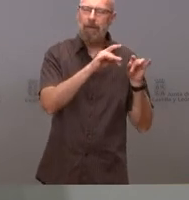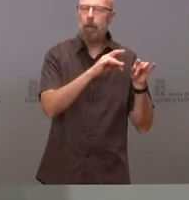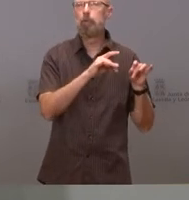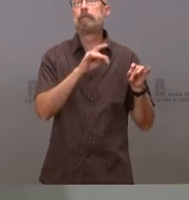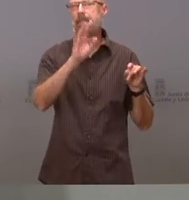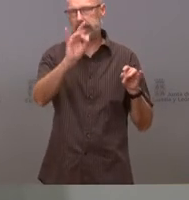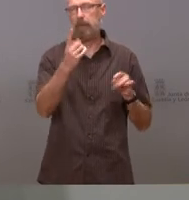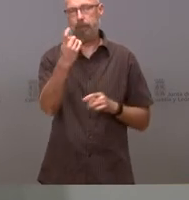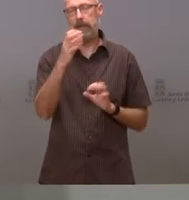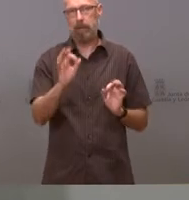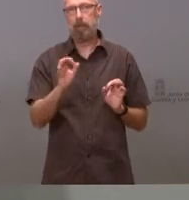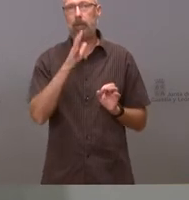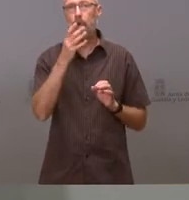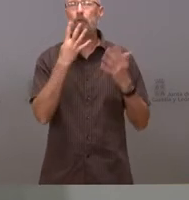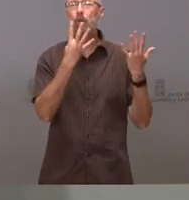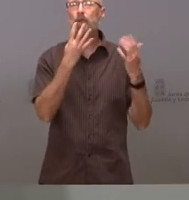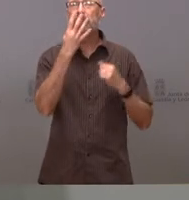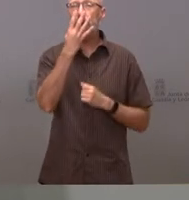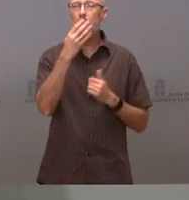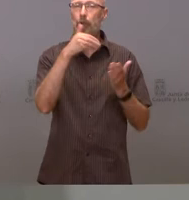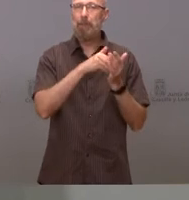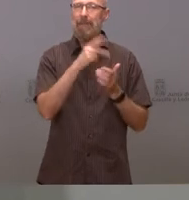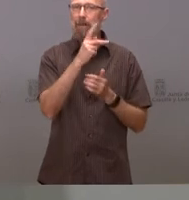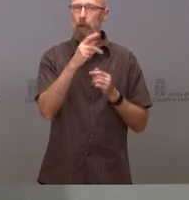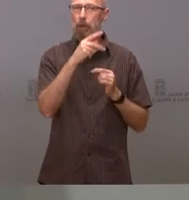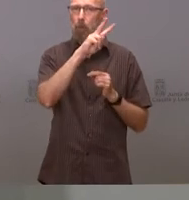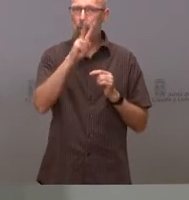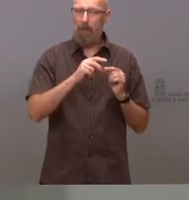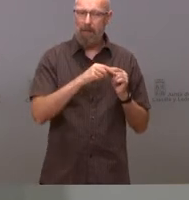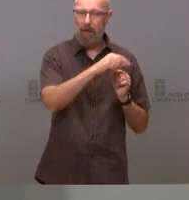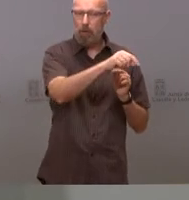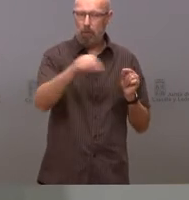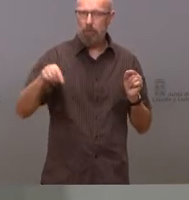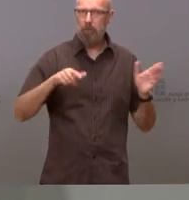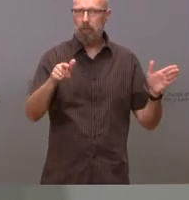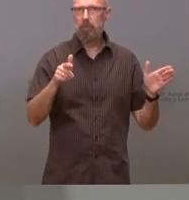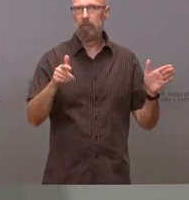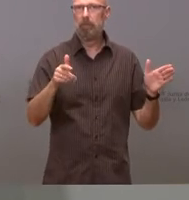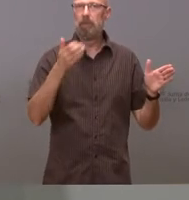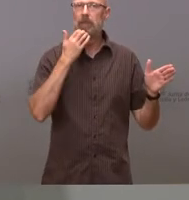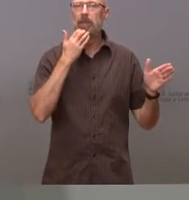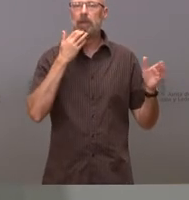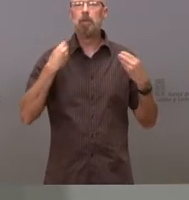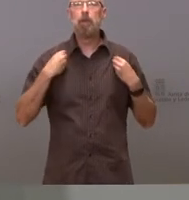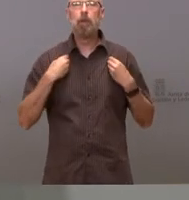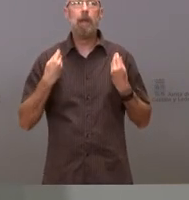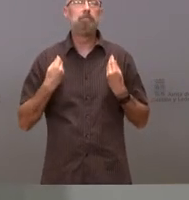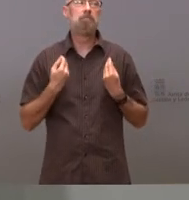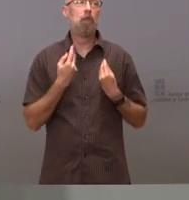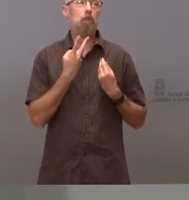que hay 94.000 kilómetros cuadrados y da igual que vivan dos millones y medio de personas cinco o uno